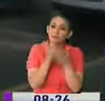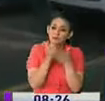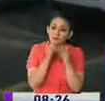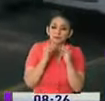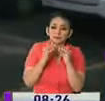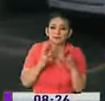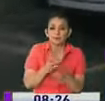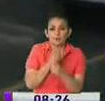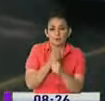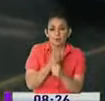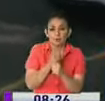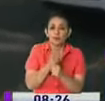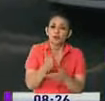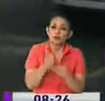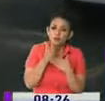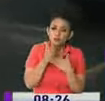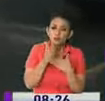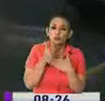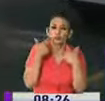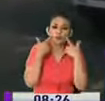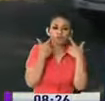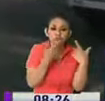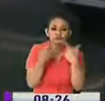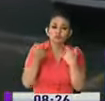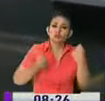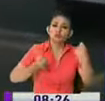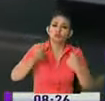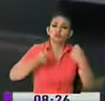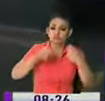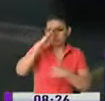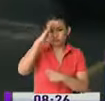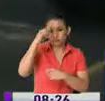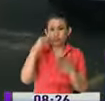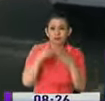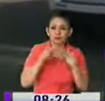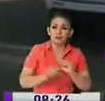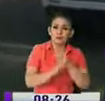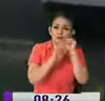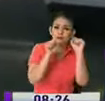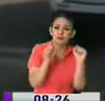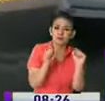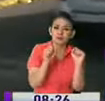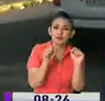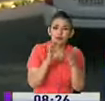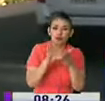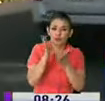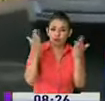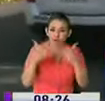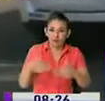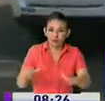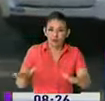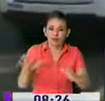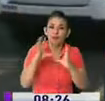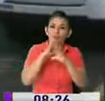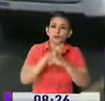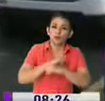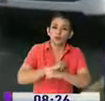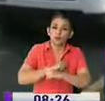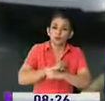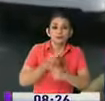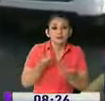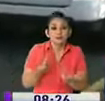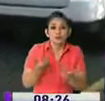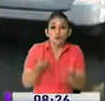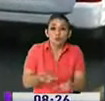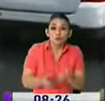seguridad, que nos ayuden con patrullajes en las horas críticas, que son las horas de salida de los colegios o a las horas de la tarde cuando